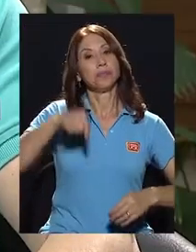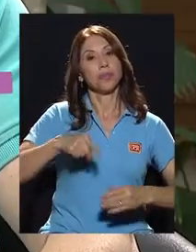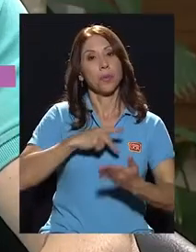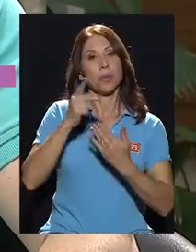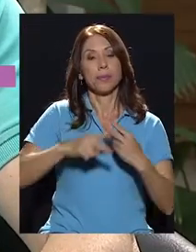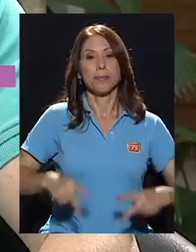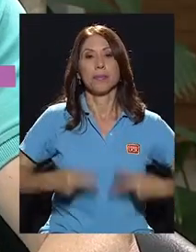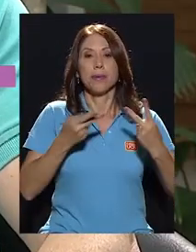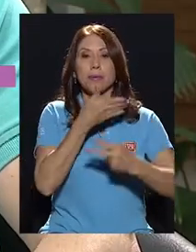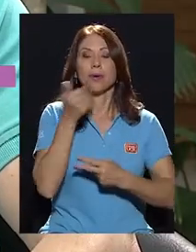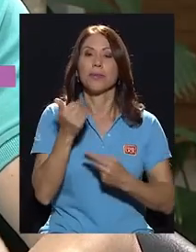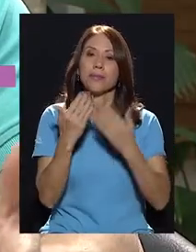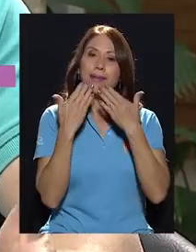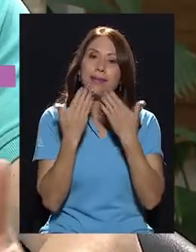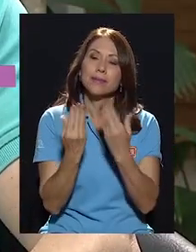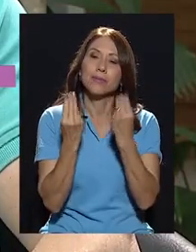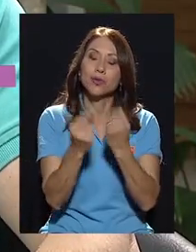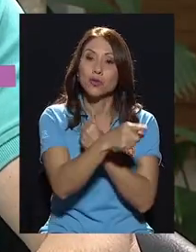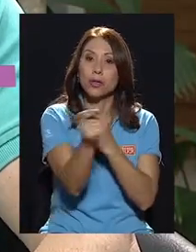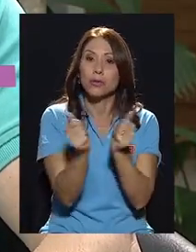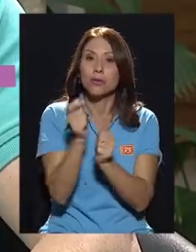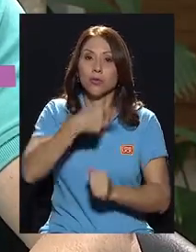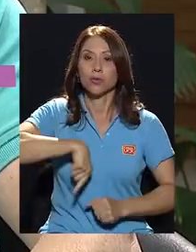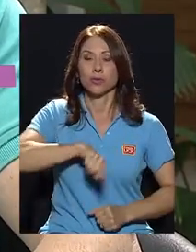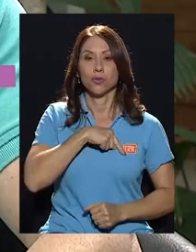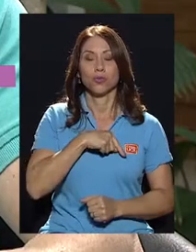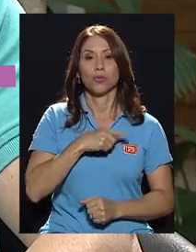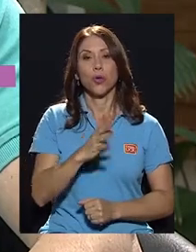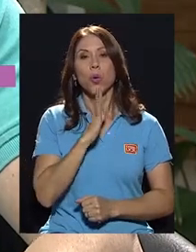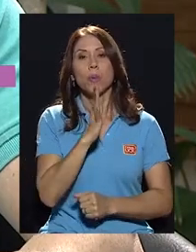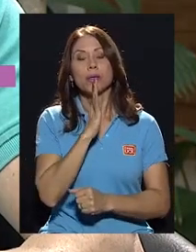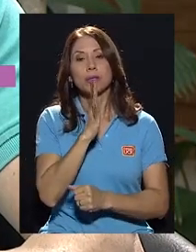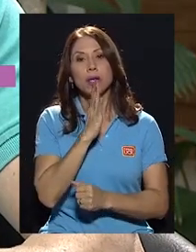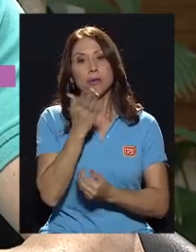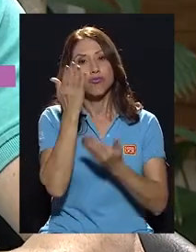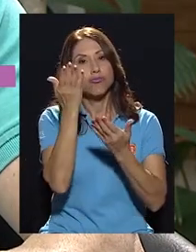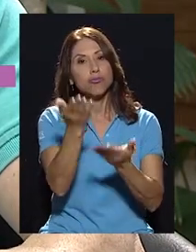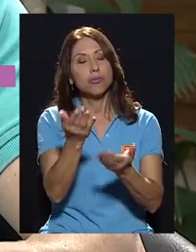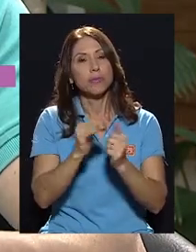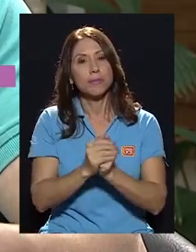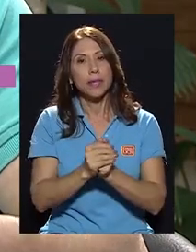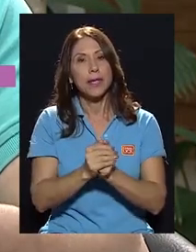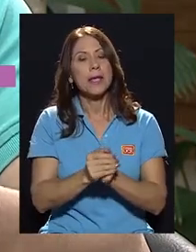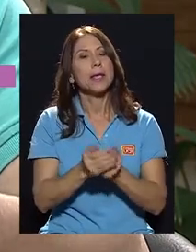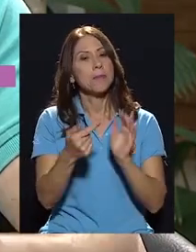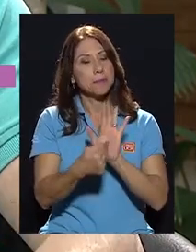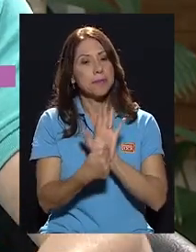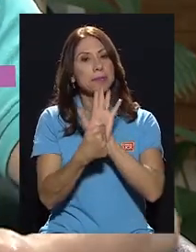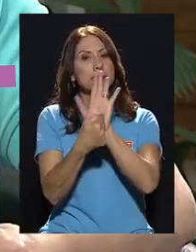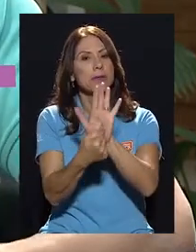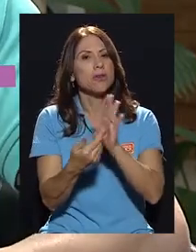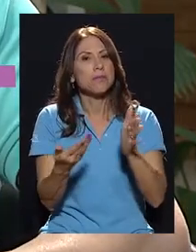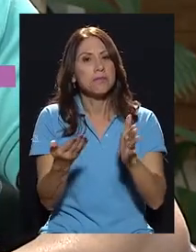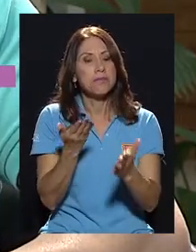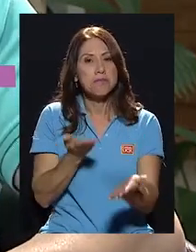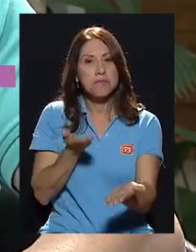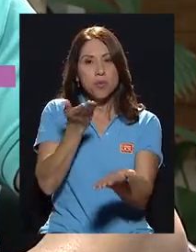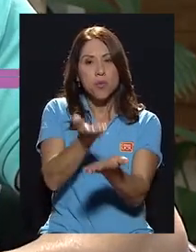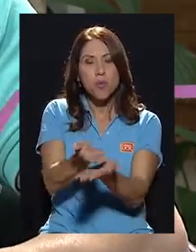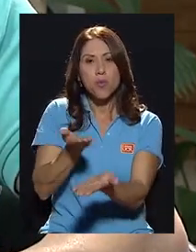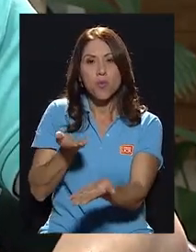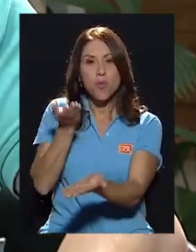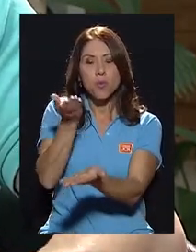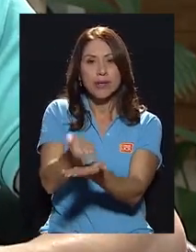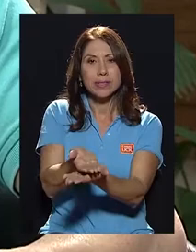Somos Vivir Mejor y le agradecemos mucho el acompañarnos el día de hoy conversando con ustedes y presentándoles cuáles son las